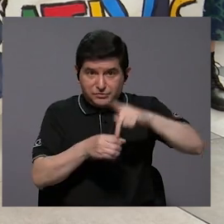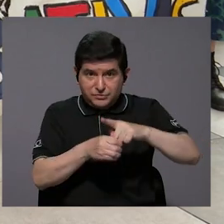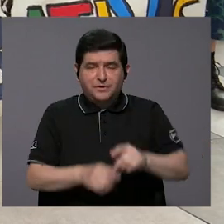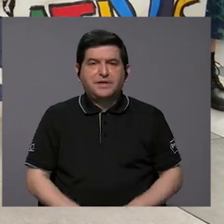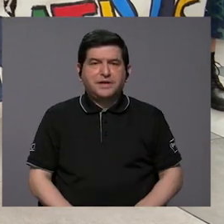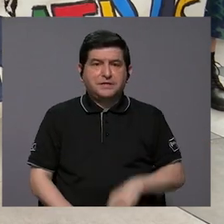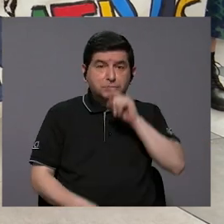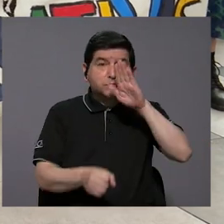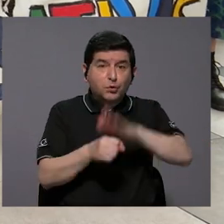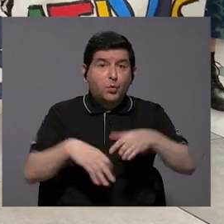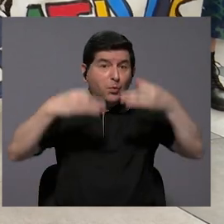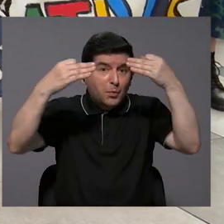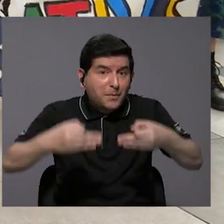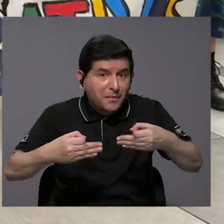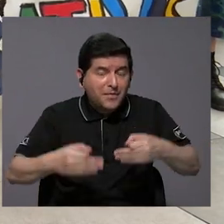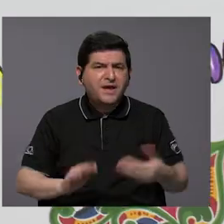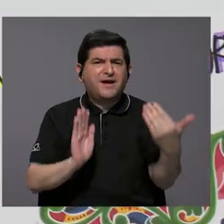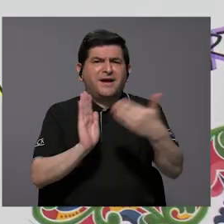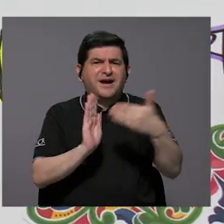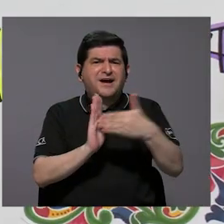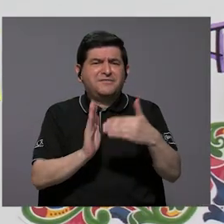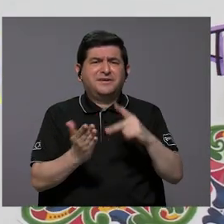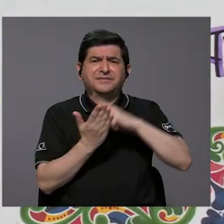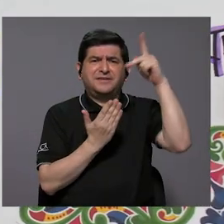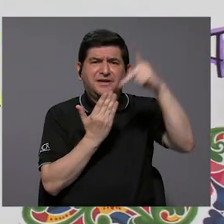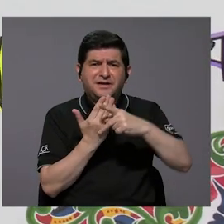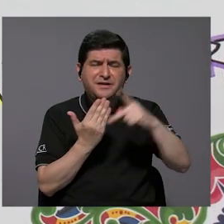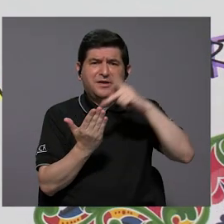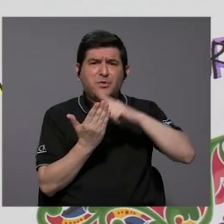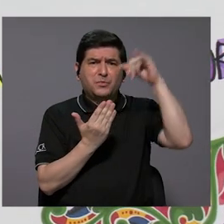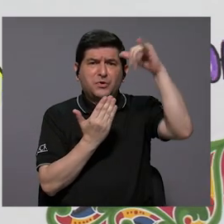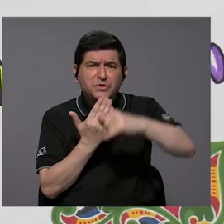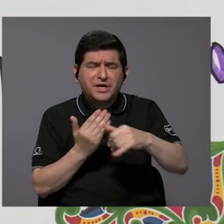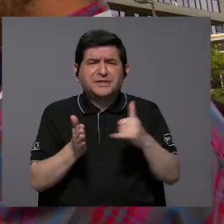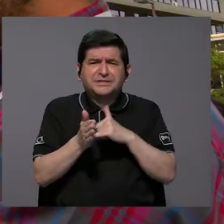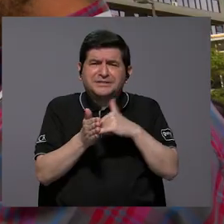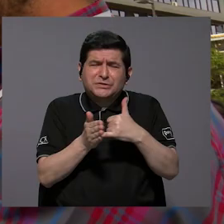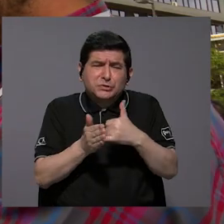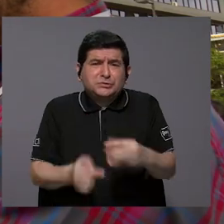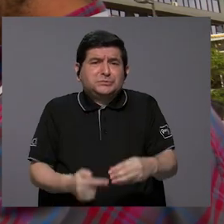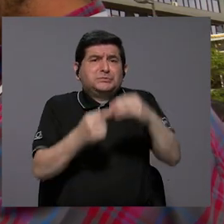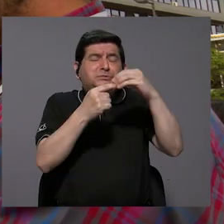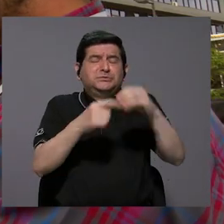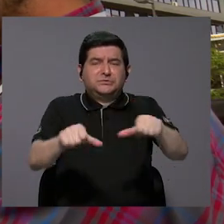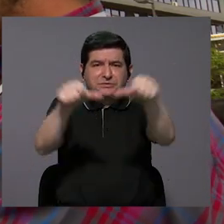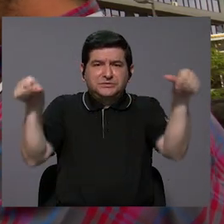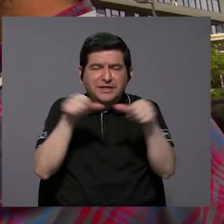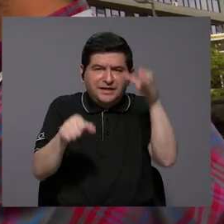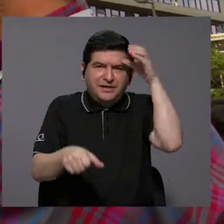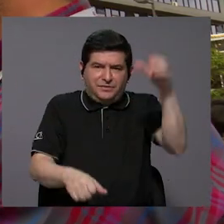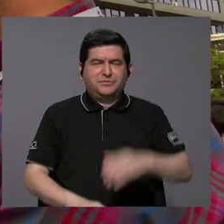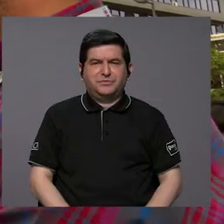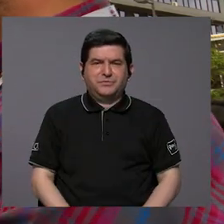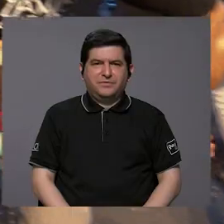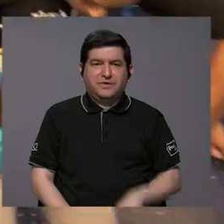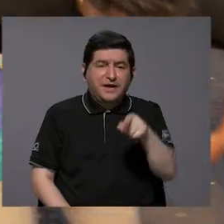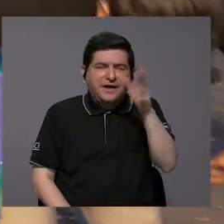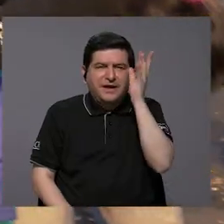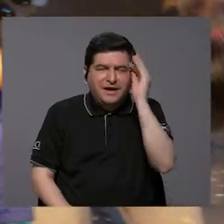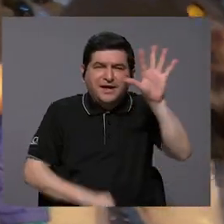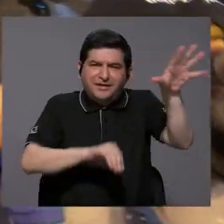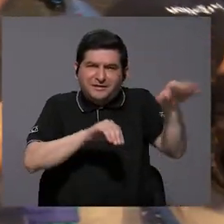los manifestantes, de concretarse esta medida se estarían afectando programas y proyectos y debilitando aún más al sector cultural.